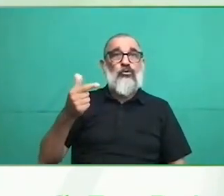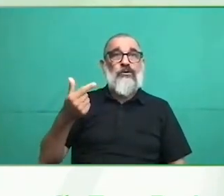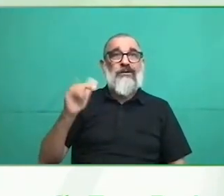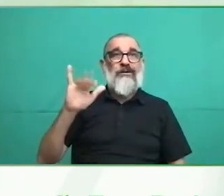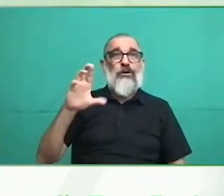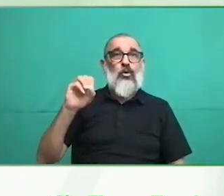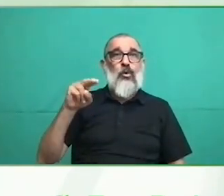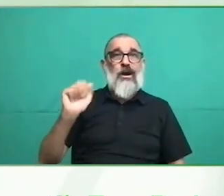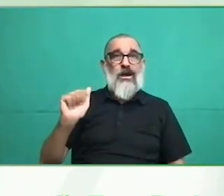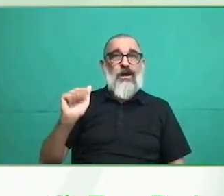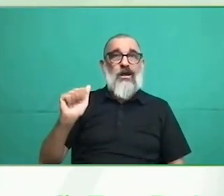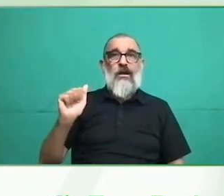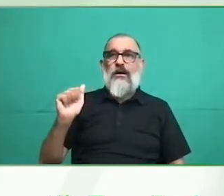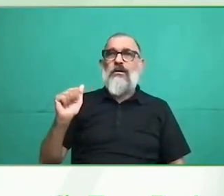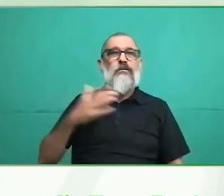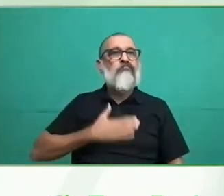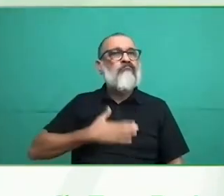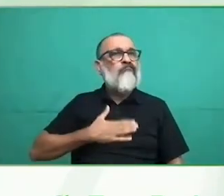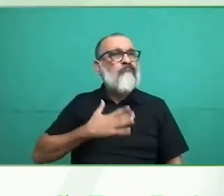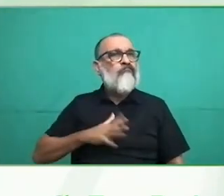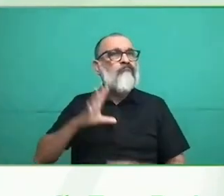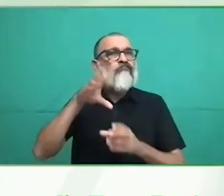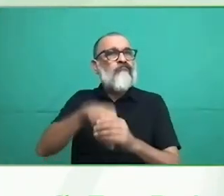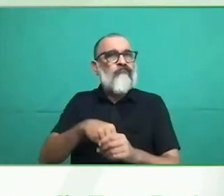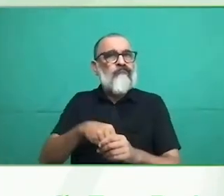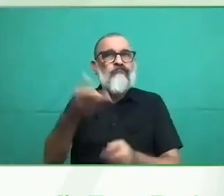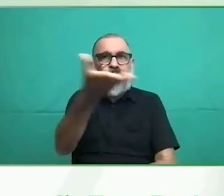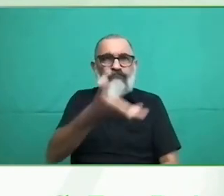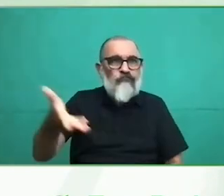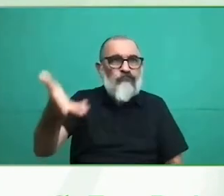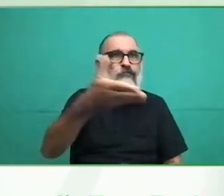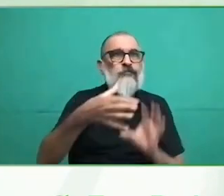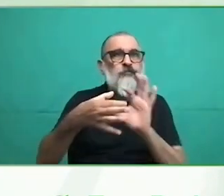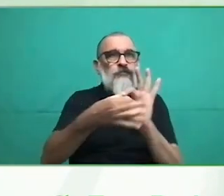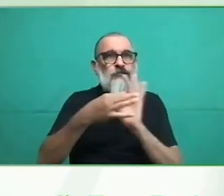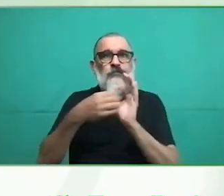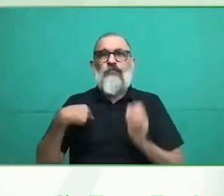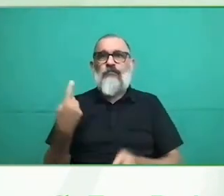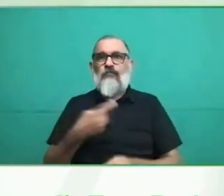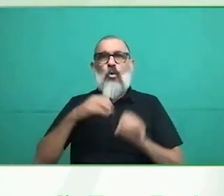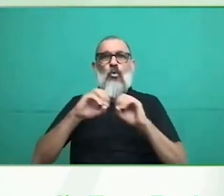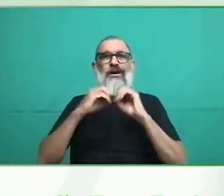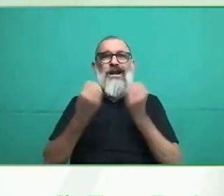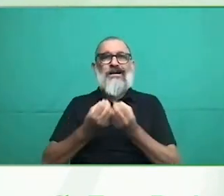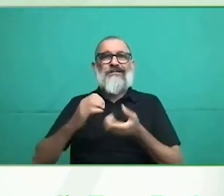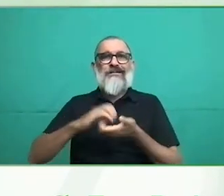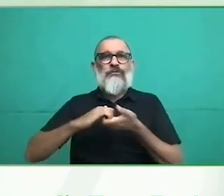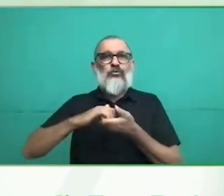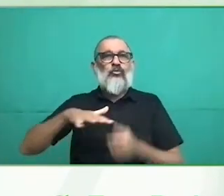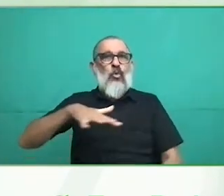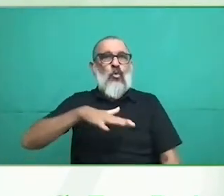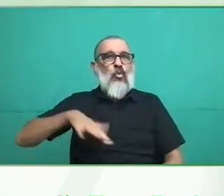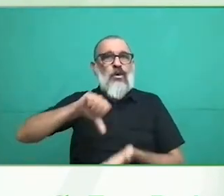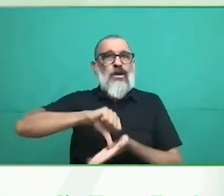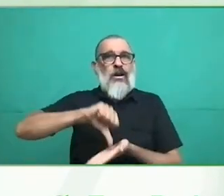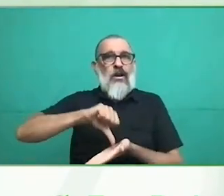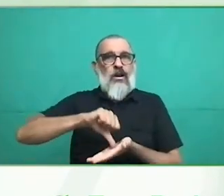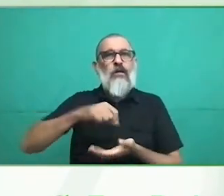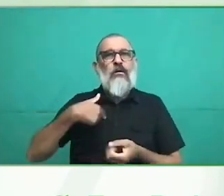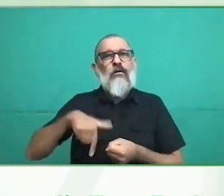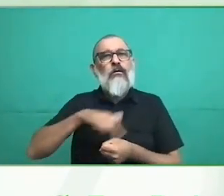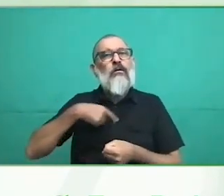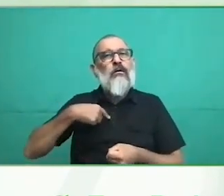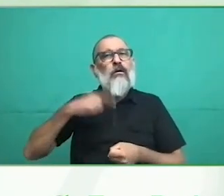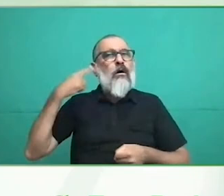en el norte de Cataluña donde viven 750.000 personas y nosotros nacimos… ¿Puedo pasar la siguiente?